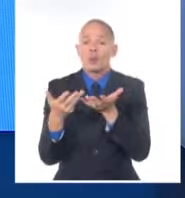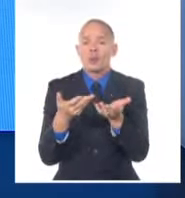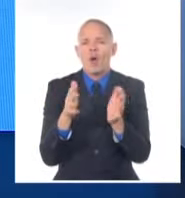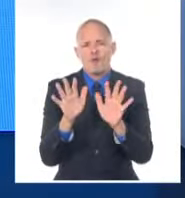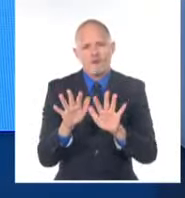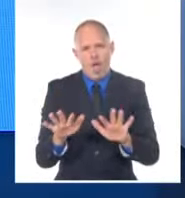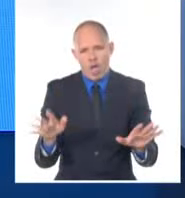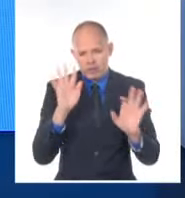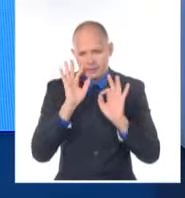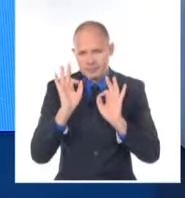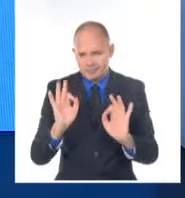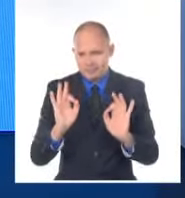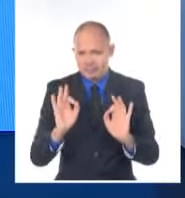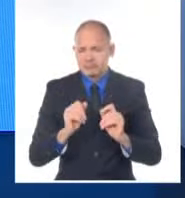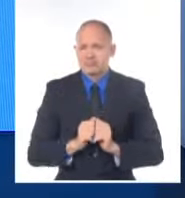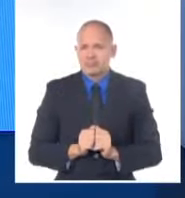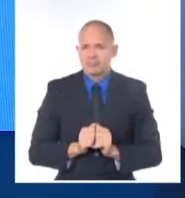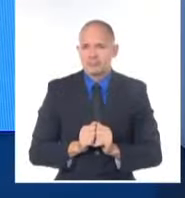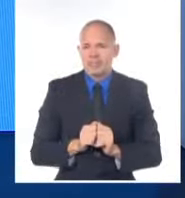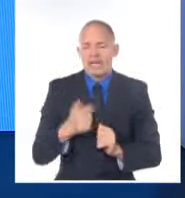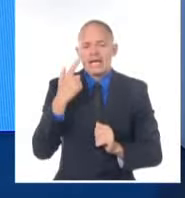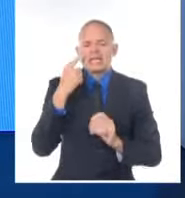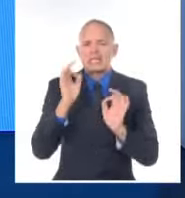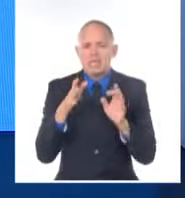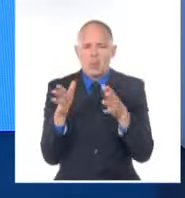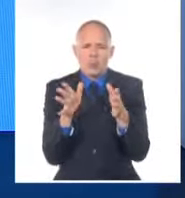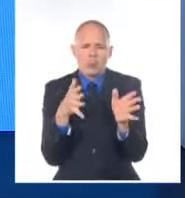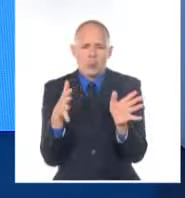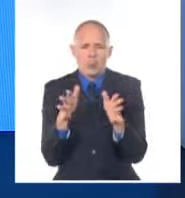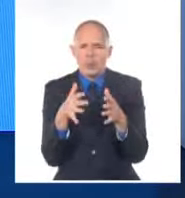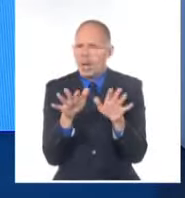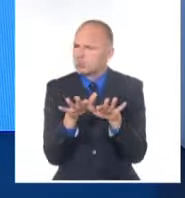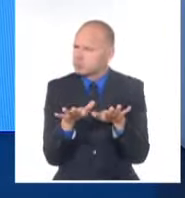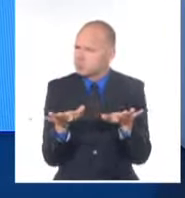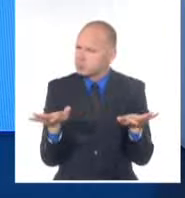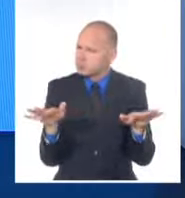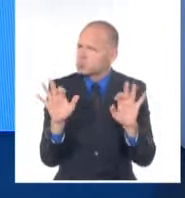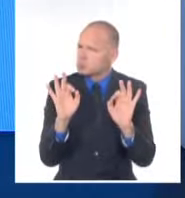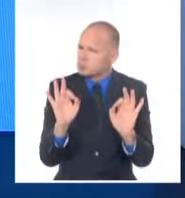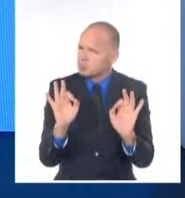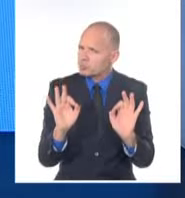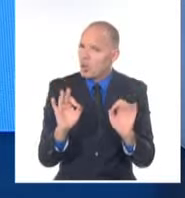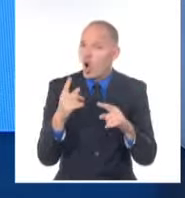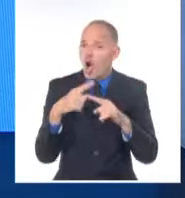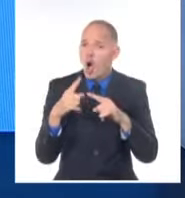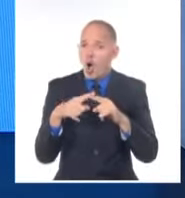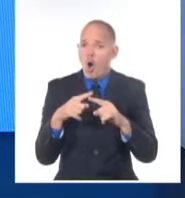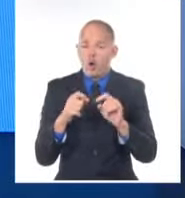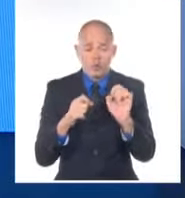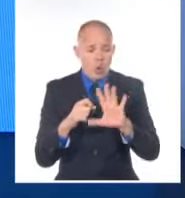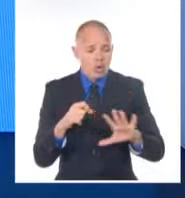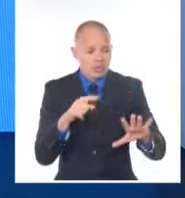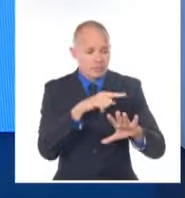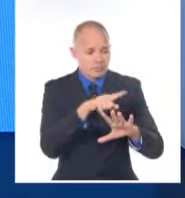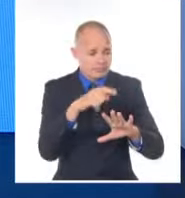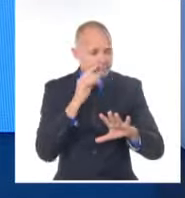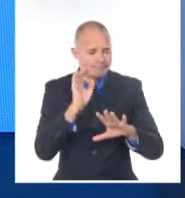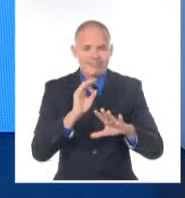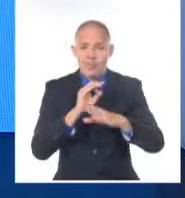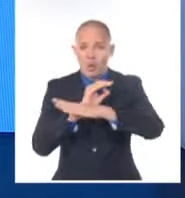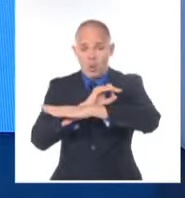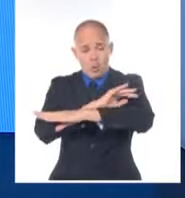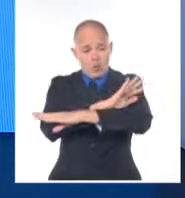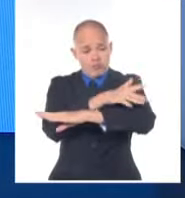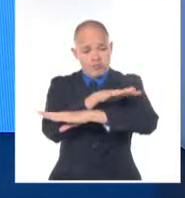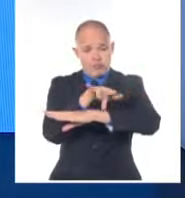este en el centro del oriente del país con velocidades entre 10 y 25 kilómetros por hora variables débiles en el sur oriental. Y en el mar tendremos oleaje en la